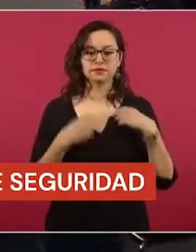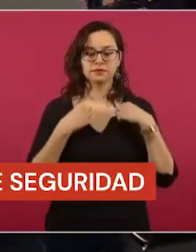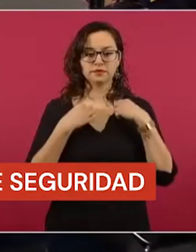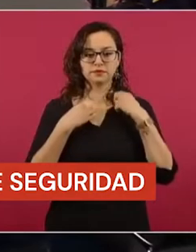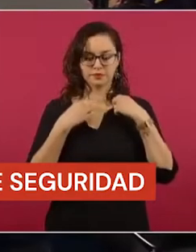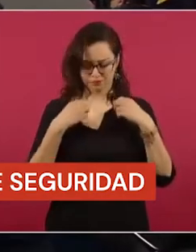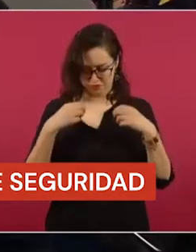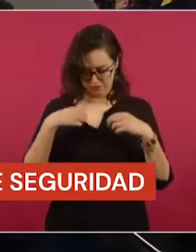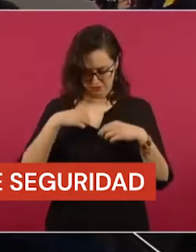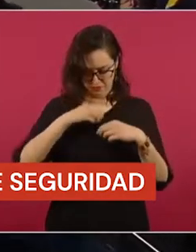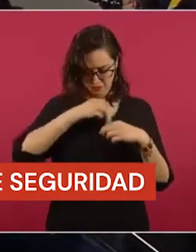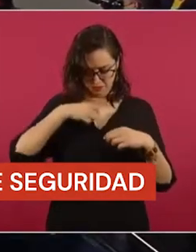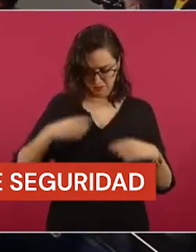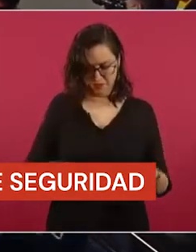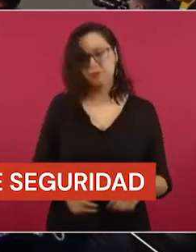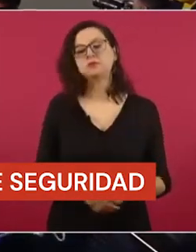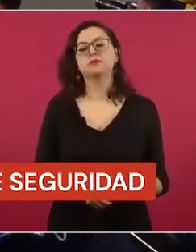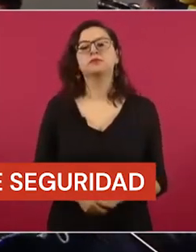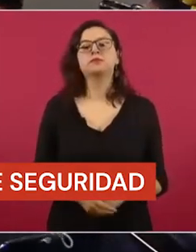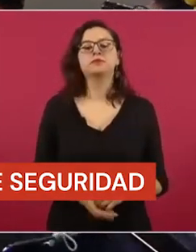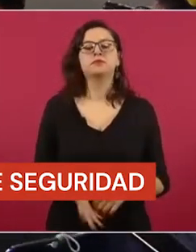Con su permiso, señor presidente.